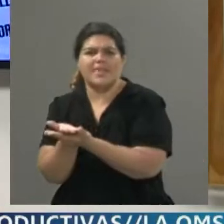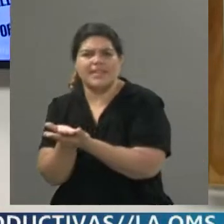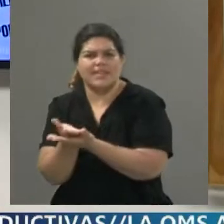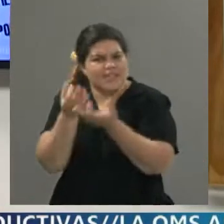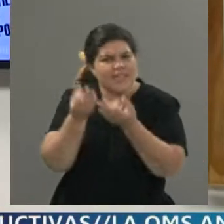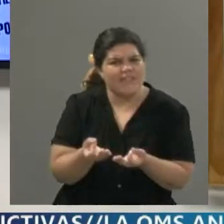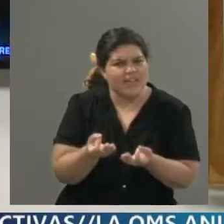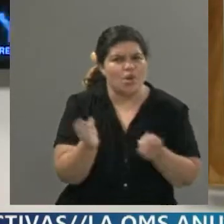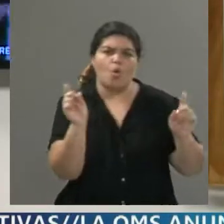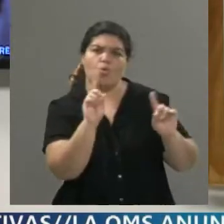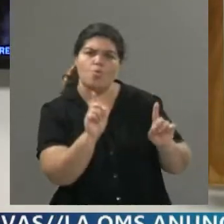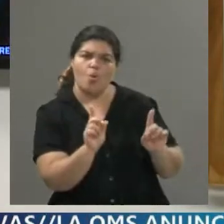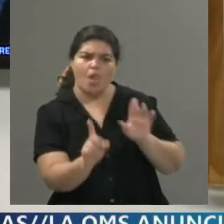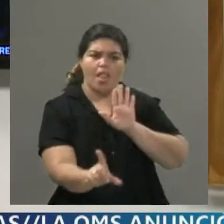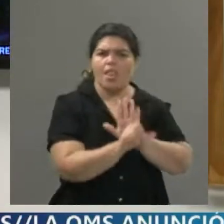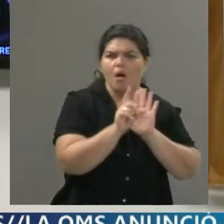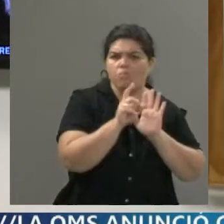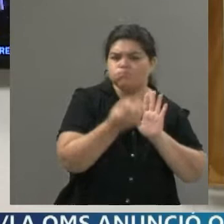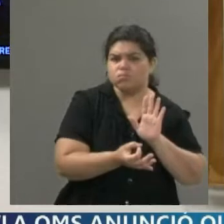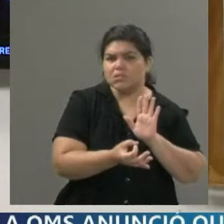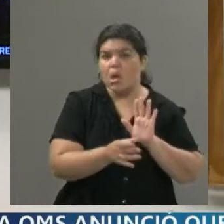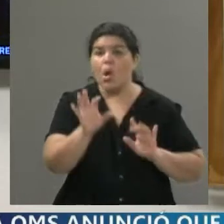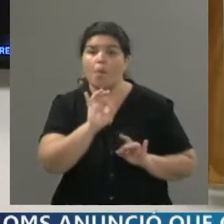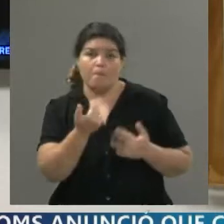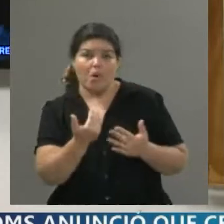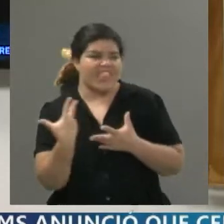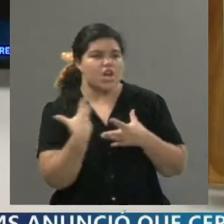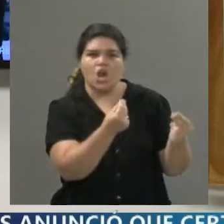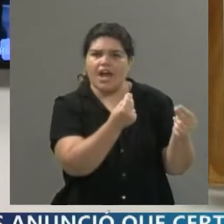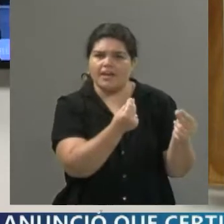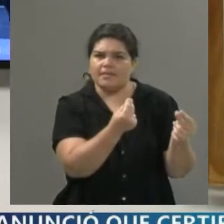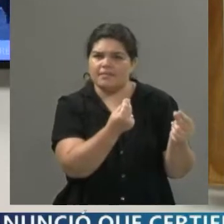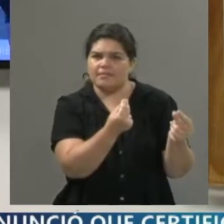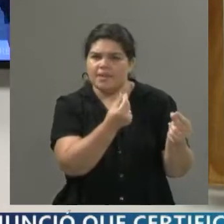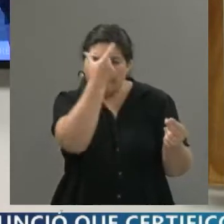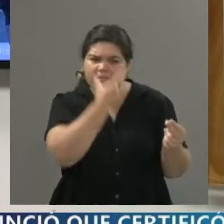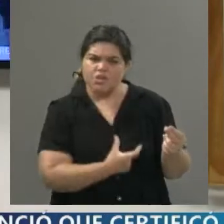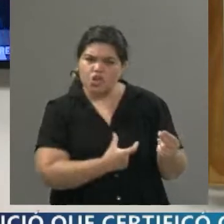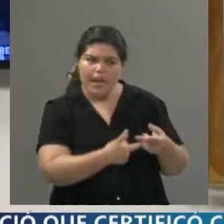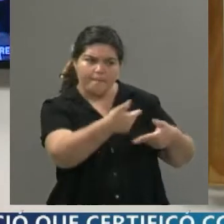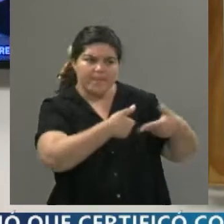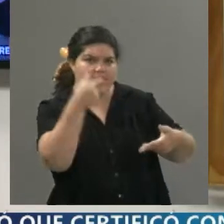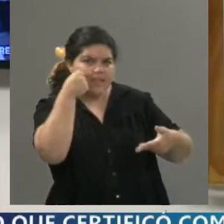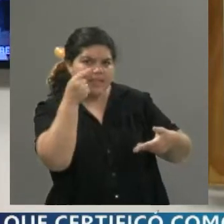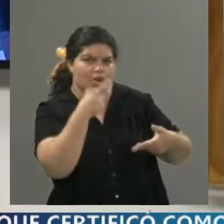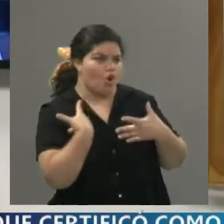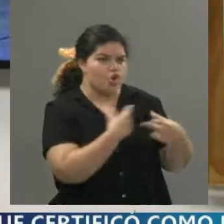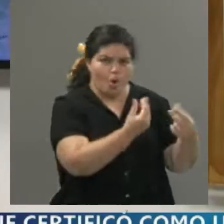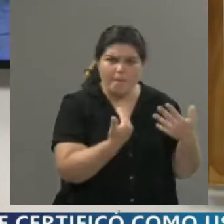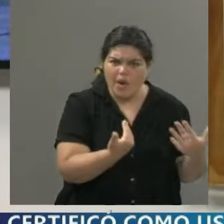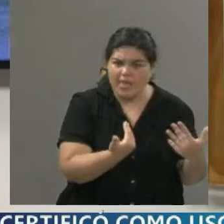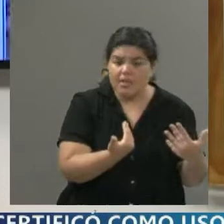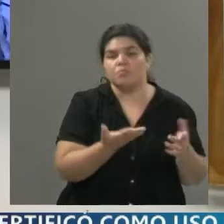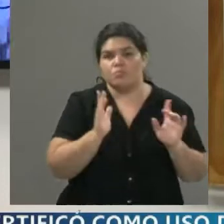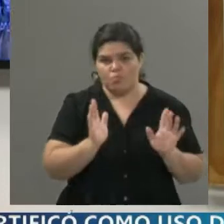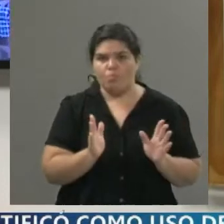ejemplo, quiere negarse porque tiene otra situación. En otras ocasiones se simularon este tipo de hechos